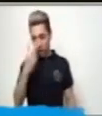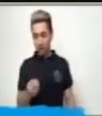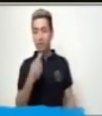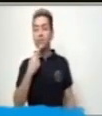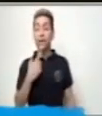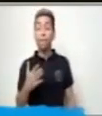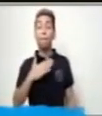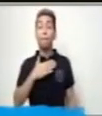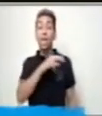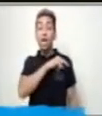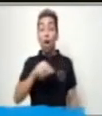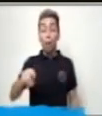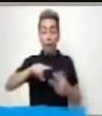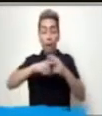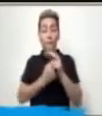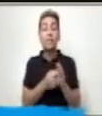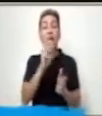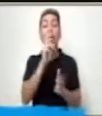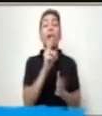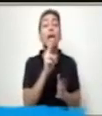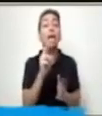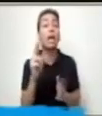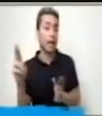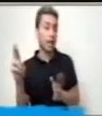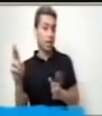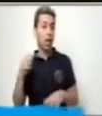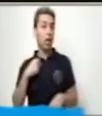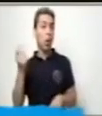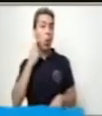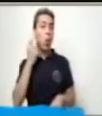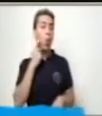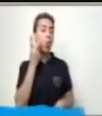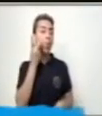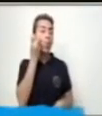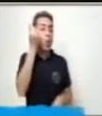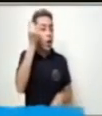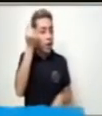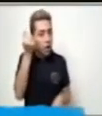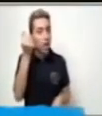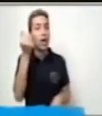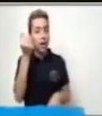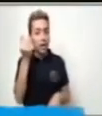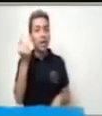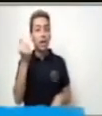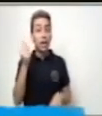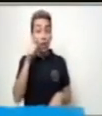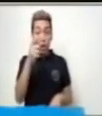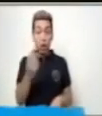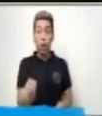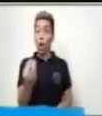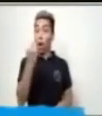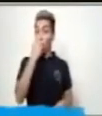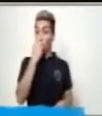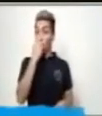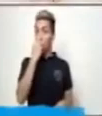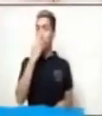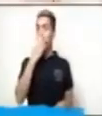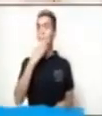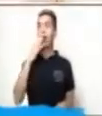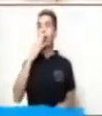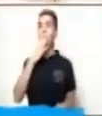Soy dulce y jugosa. Cuando me comas, tu boca pintarás.